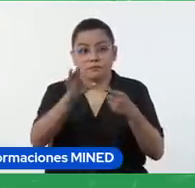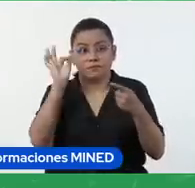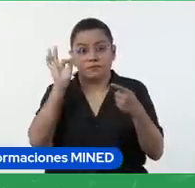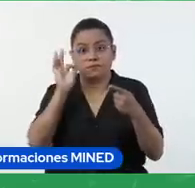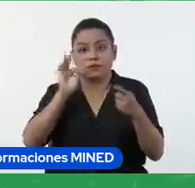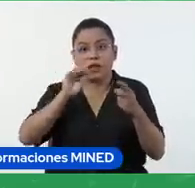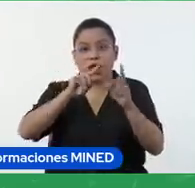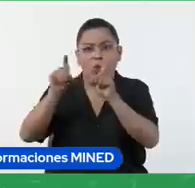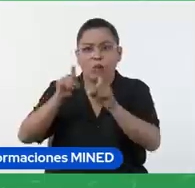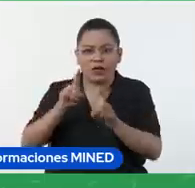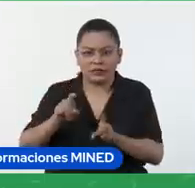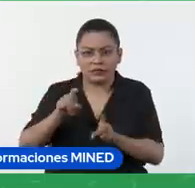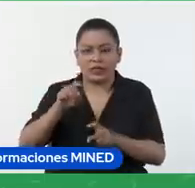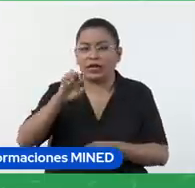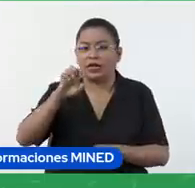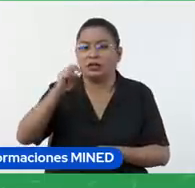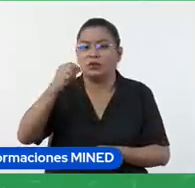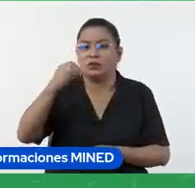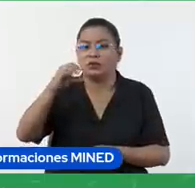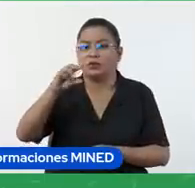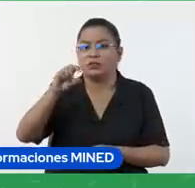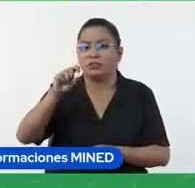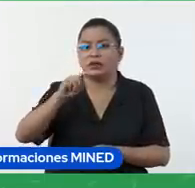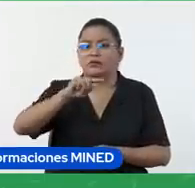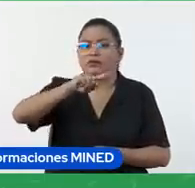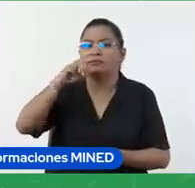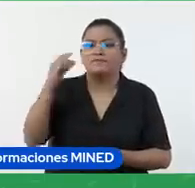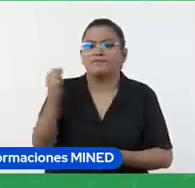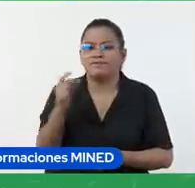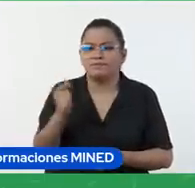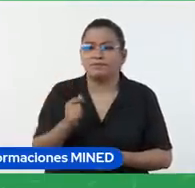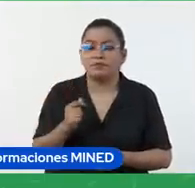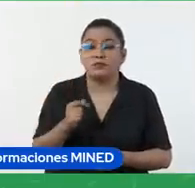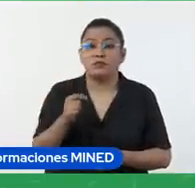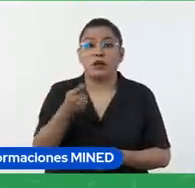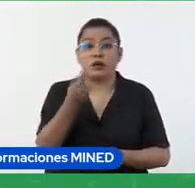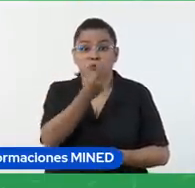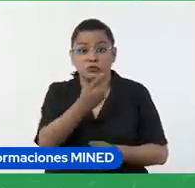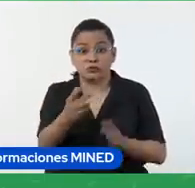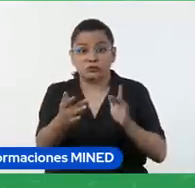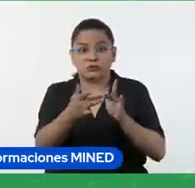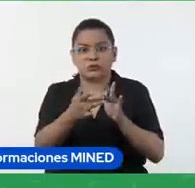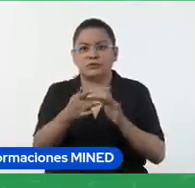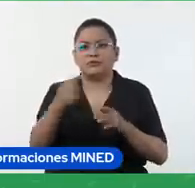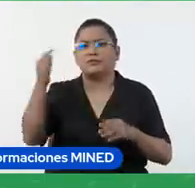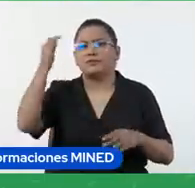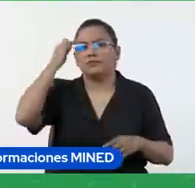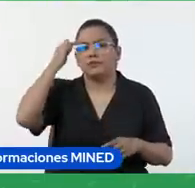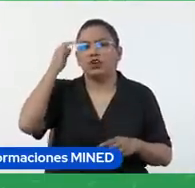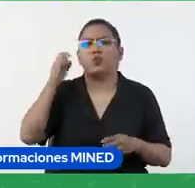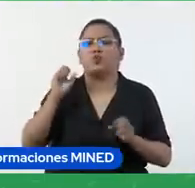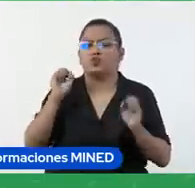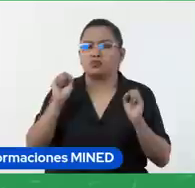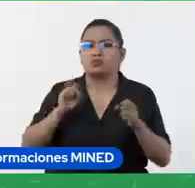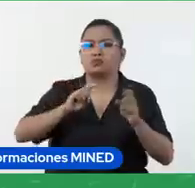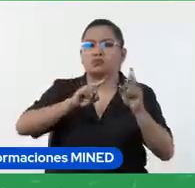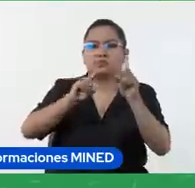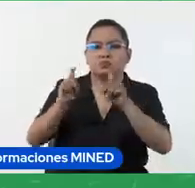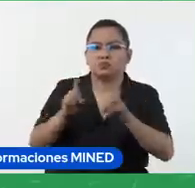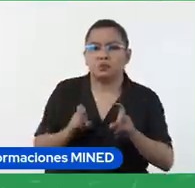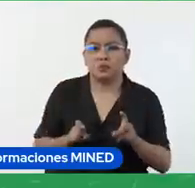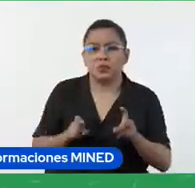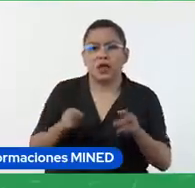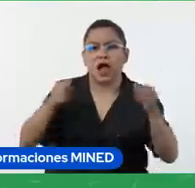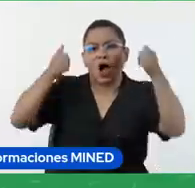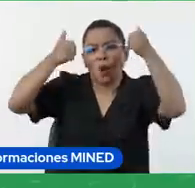Encuestas. Consulta rápidamente lo que piensa el público. Yo podría hacer, claro, una consulta de estás de acuerdo